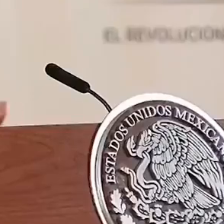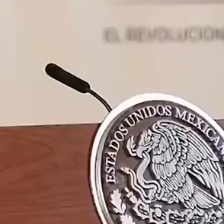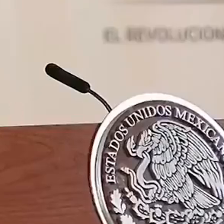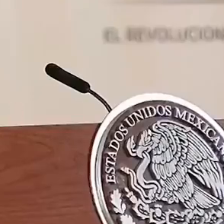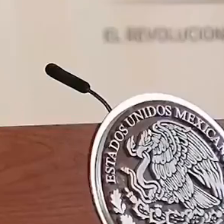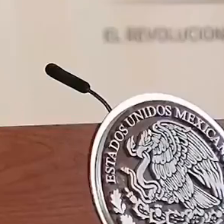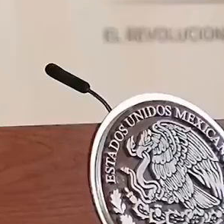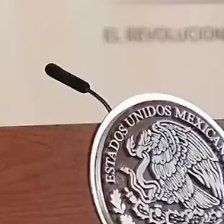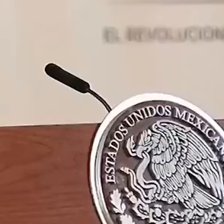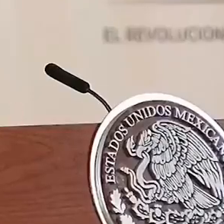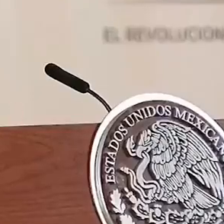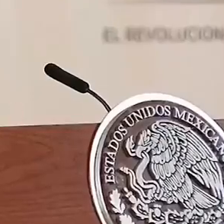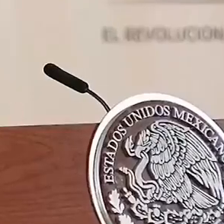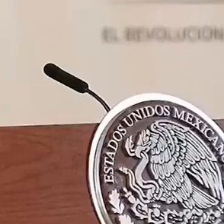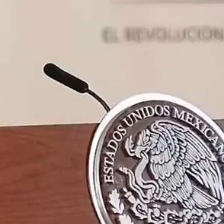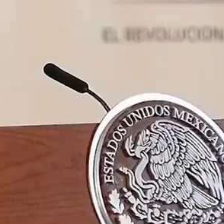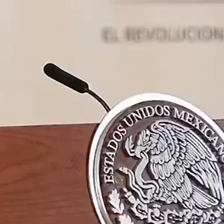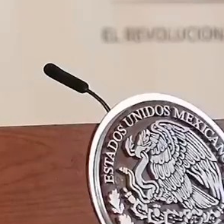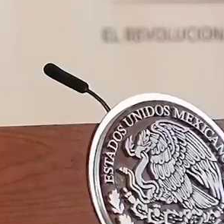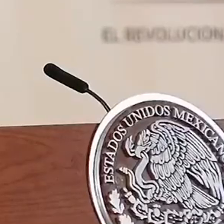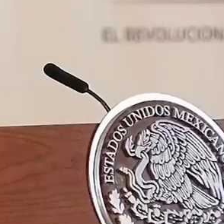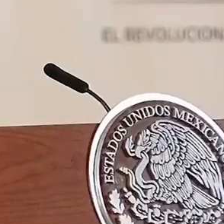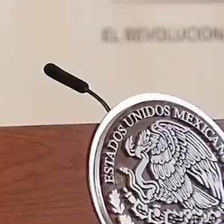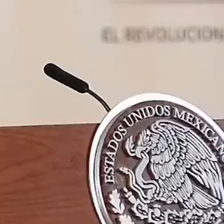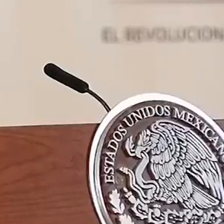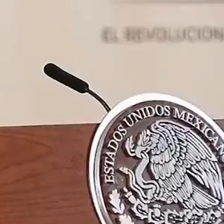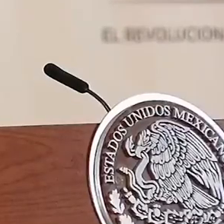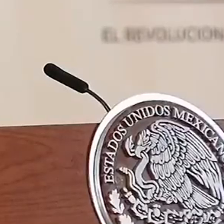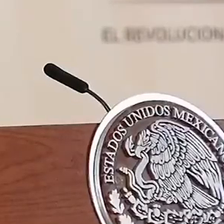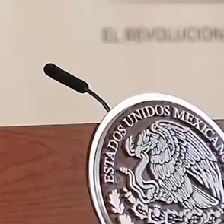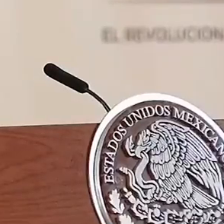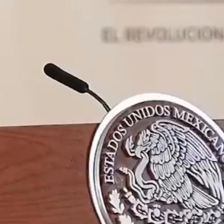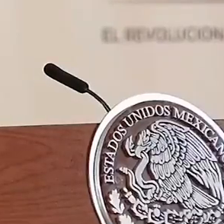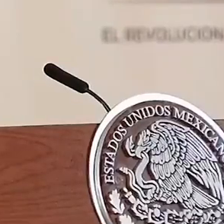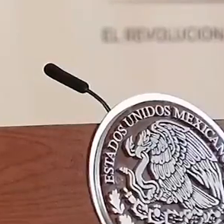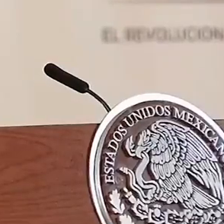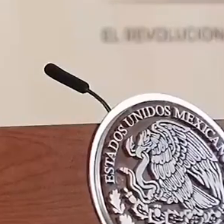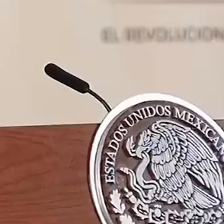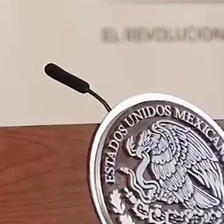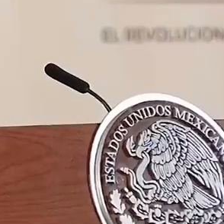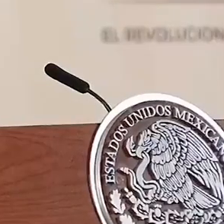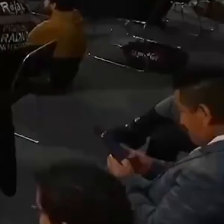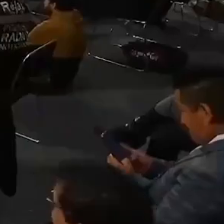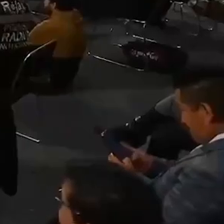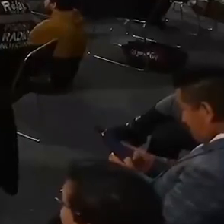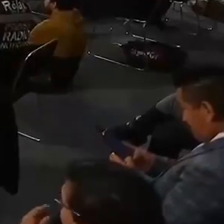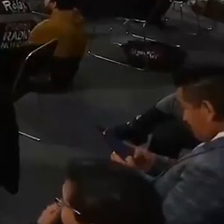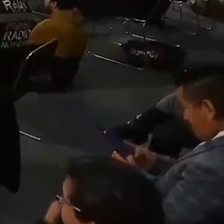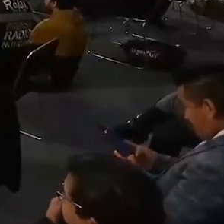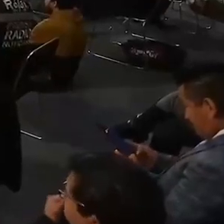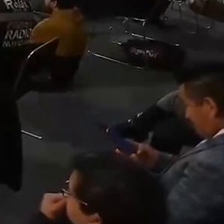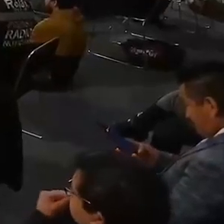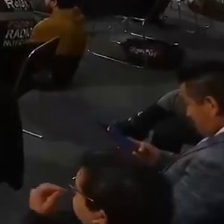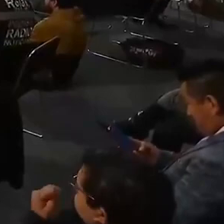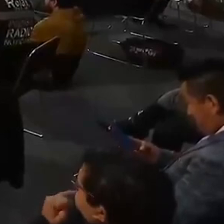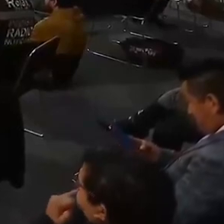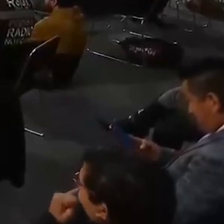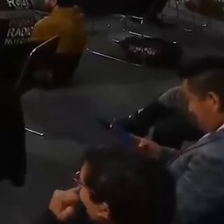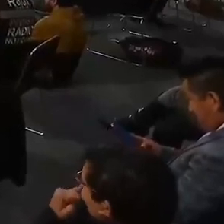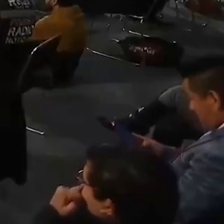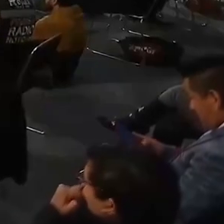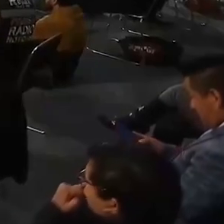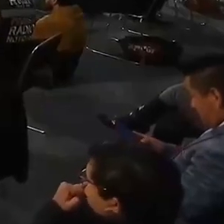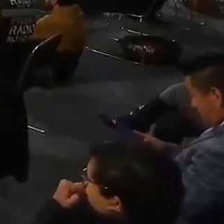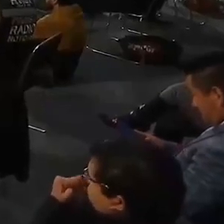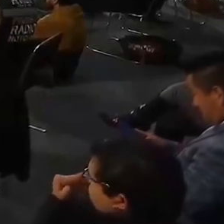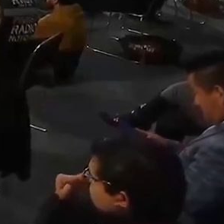a partir de enero ya se ordena que se